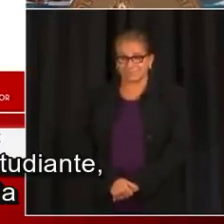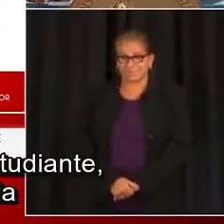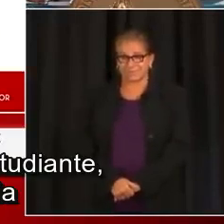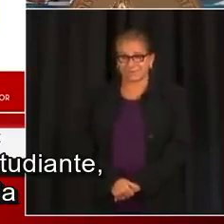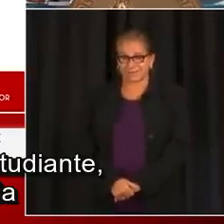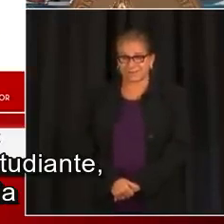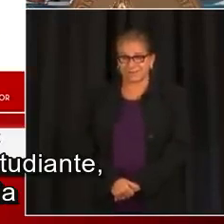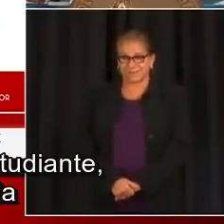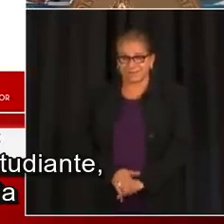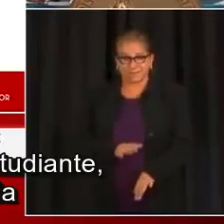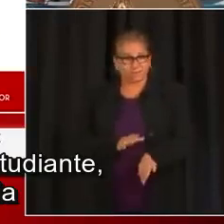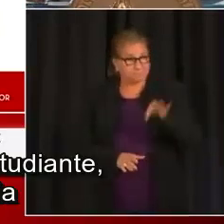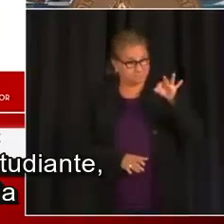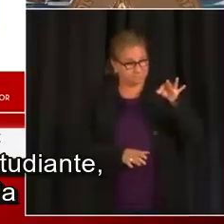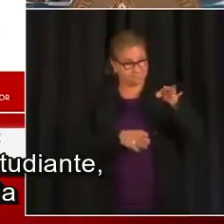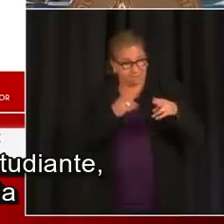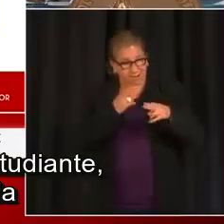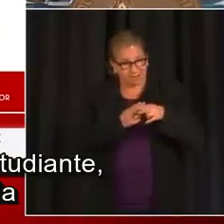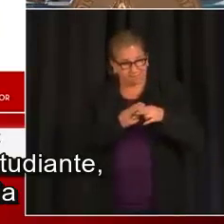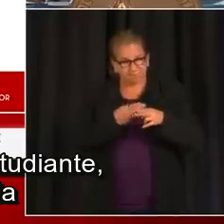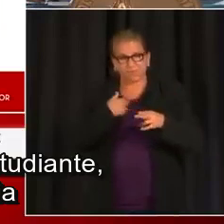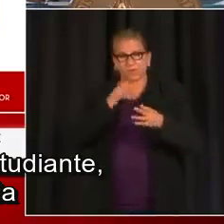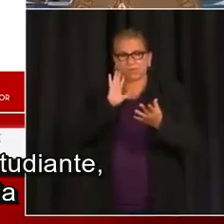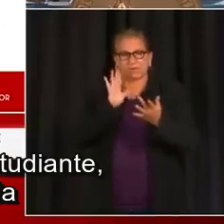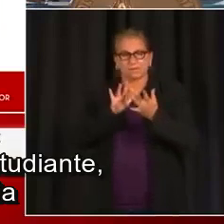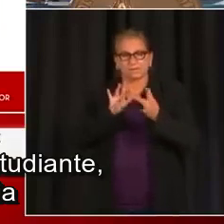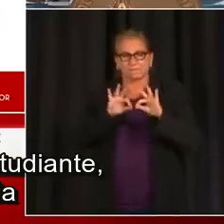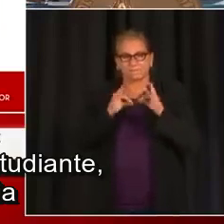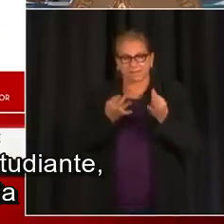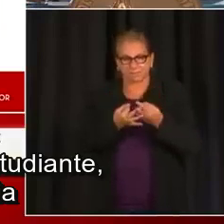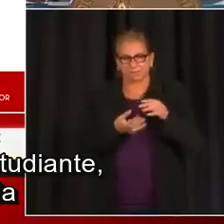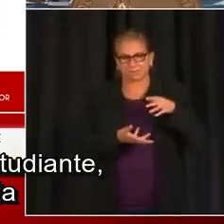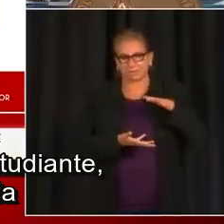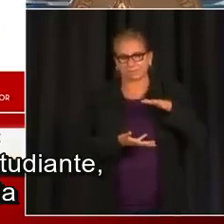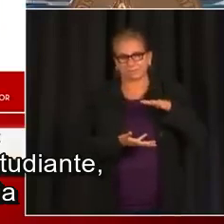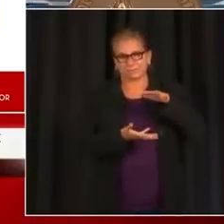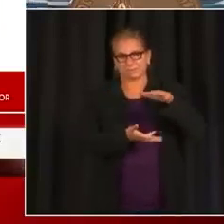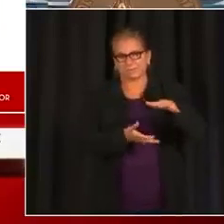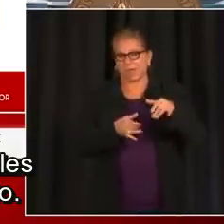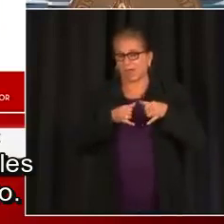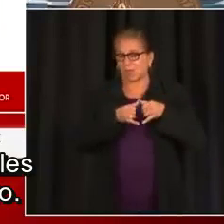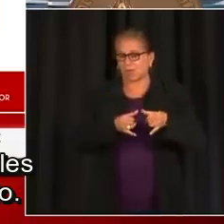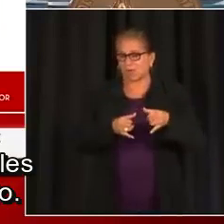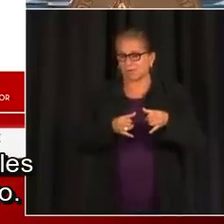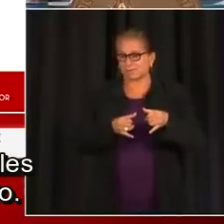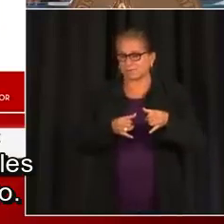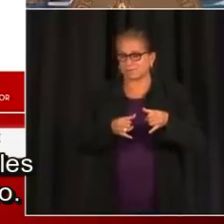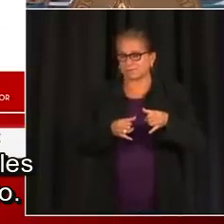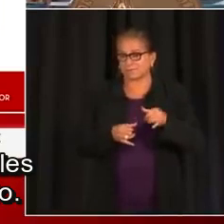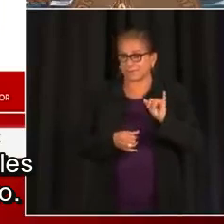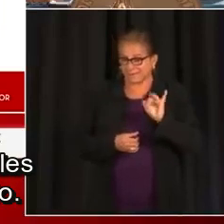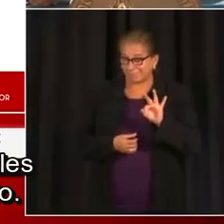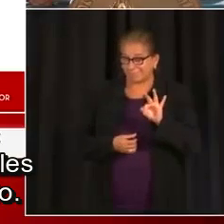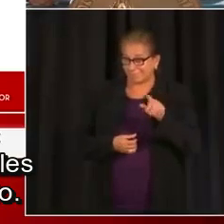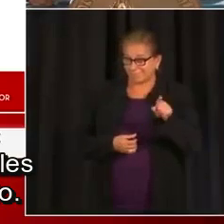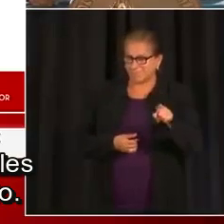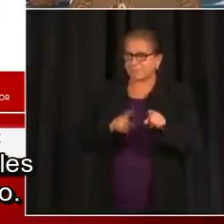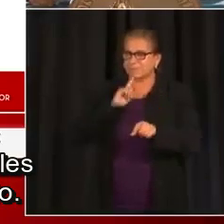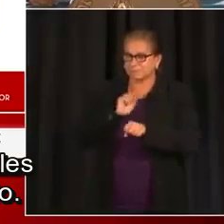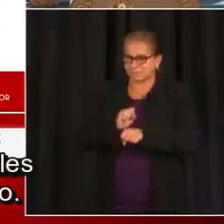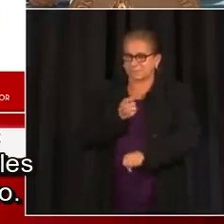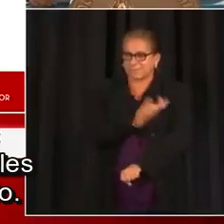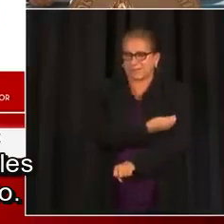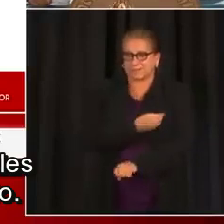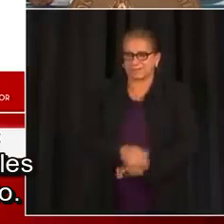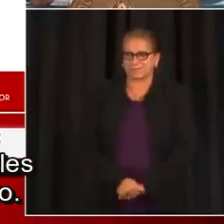Y una vez que saquemos el número de los estudiantes, vamos a contactar a las familias, y los premios van a estar disponibles si